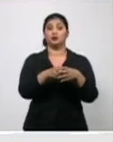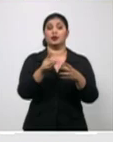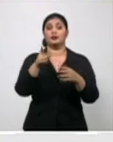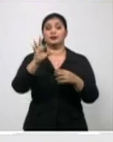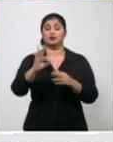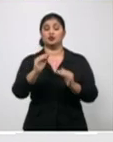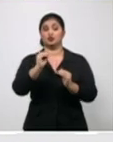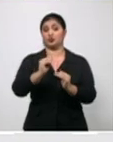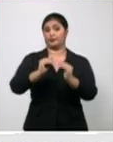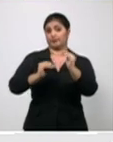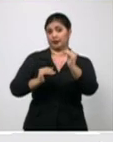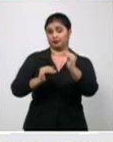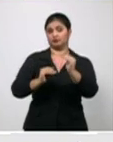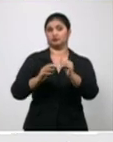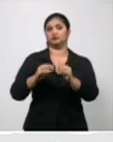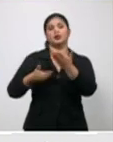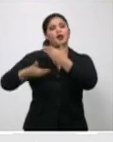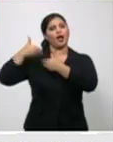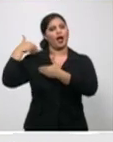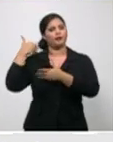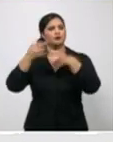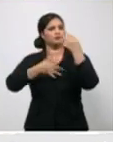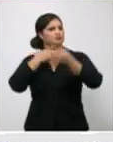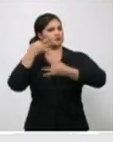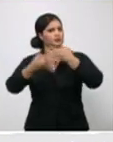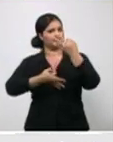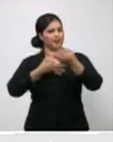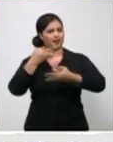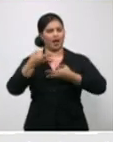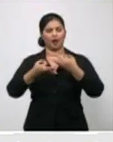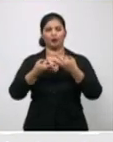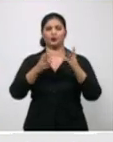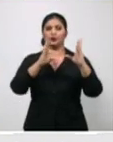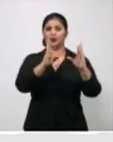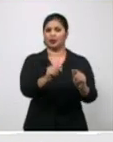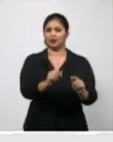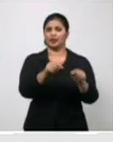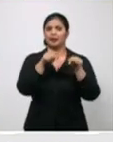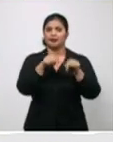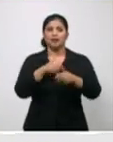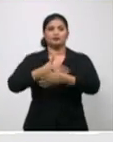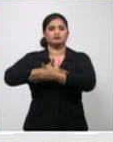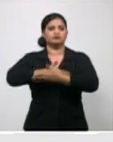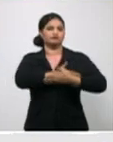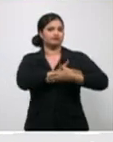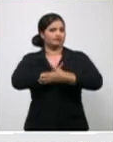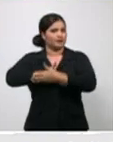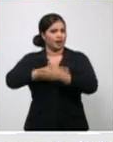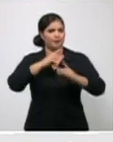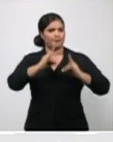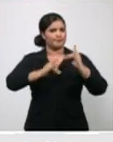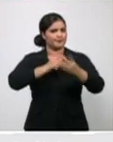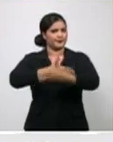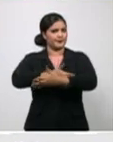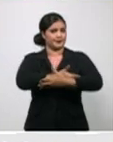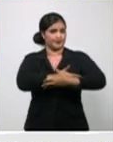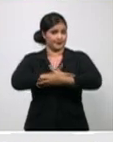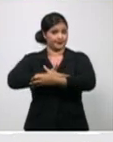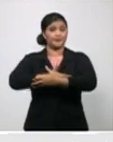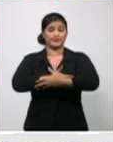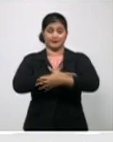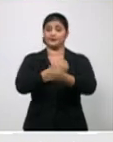Y hemos hablado aquí del número que son lactantes, grupos de muchos riesgos, que se